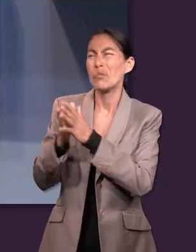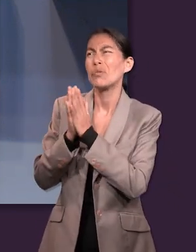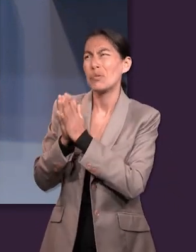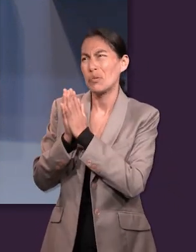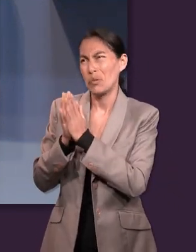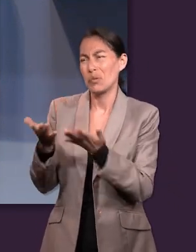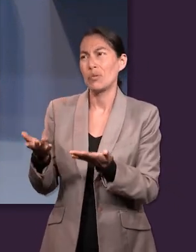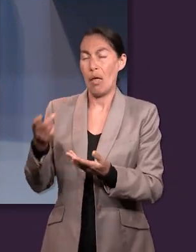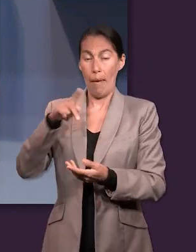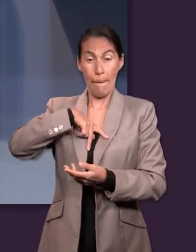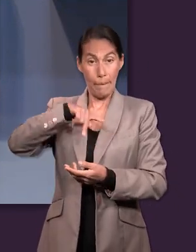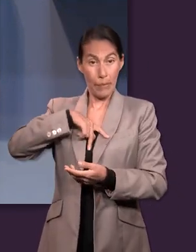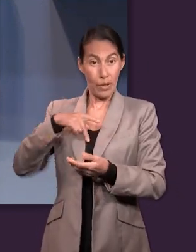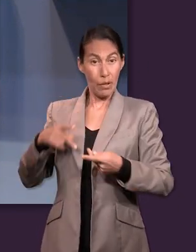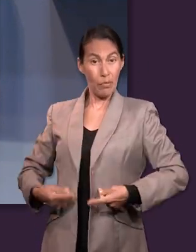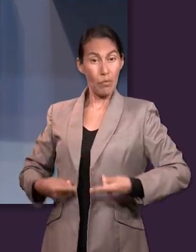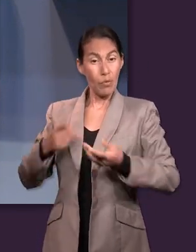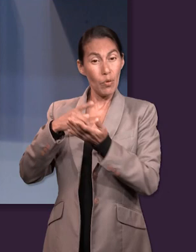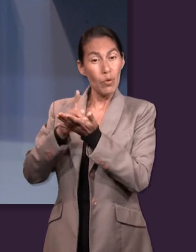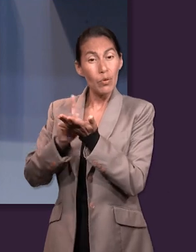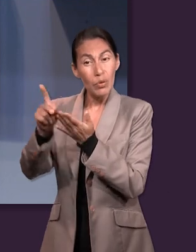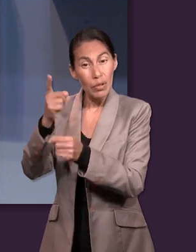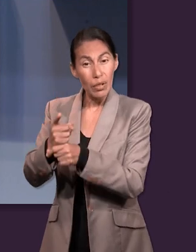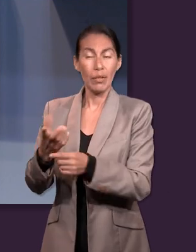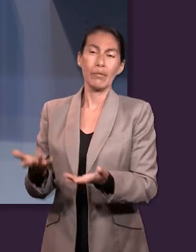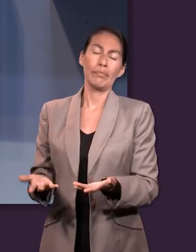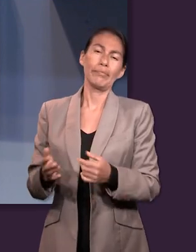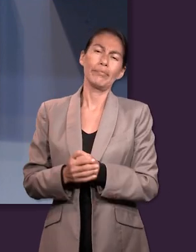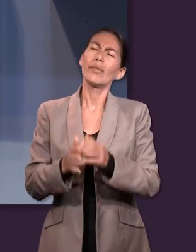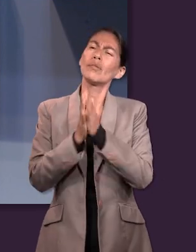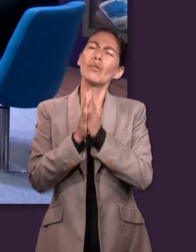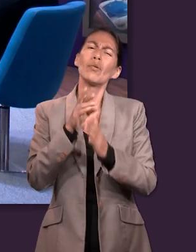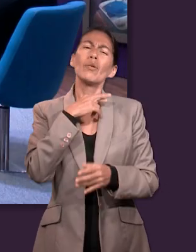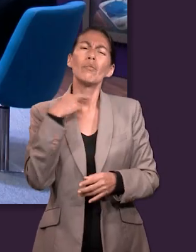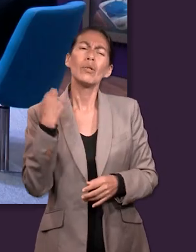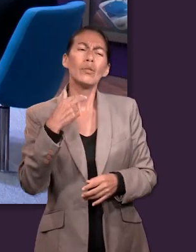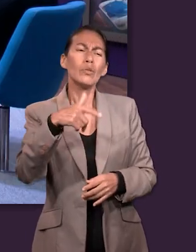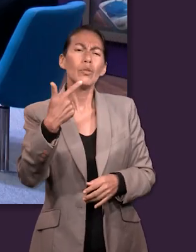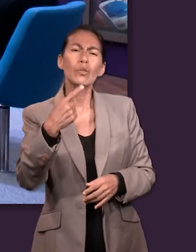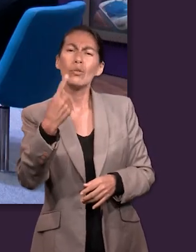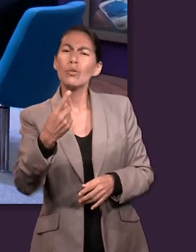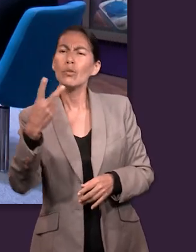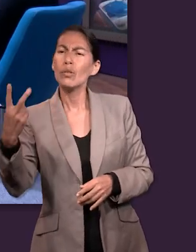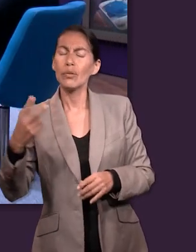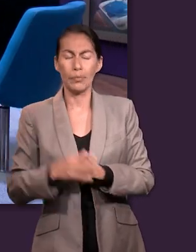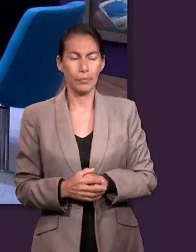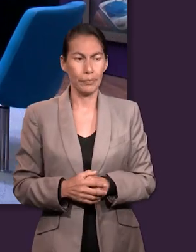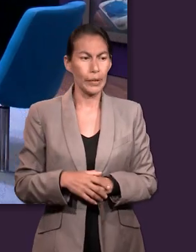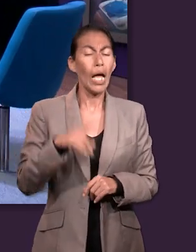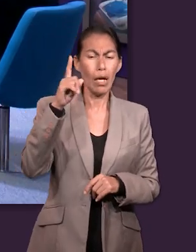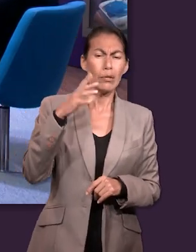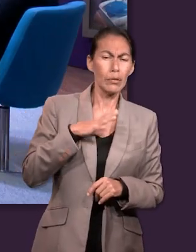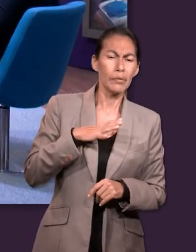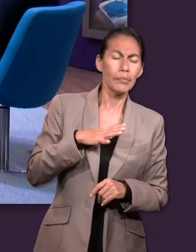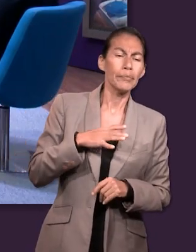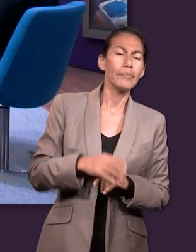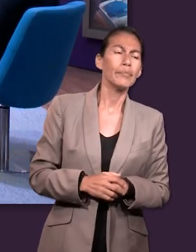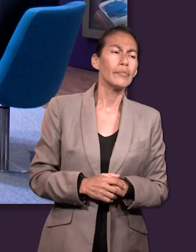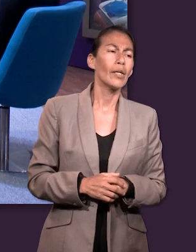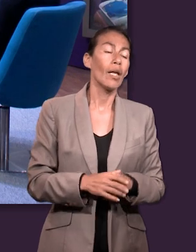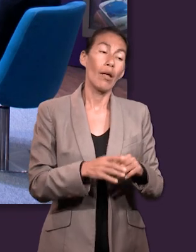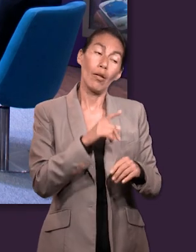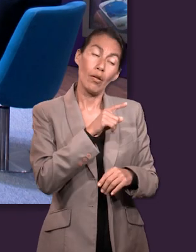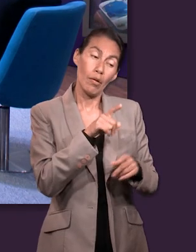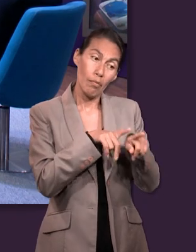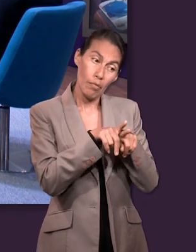Entonces, me gustaría que comentáramos en Romanos 12, 1 al 2. ¿Me ayudas, Jaime? Sí, yo lo tengo. Así que, hermanos, os ruego